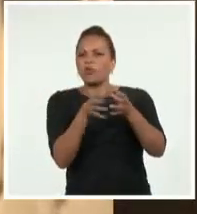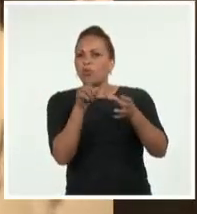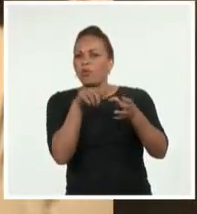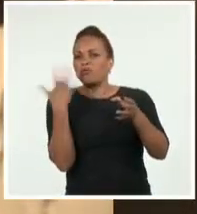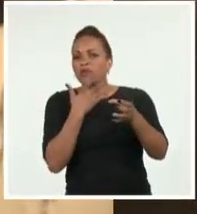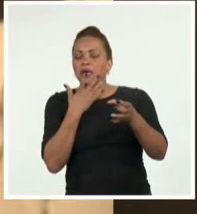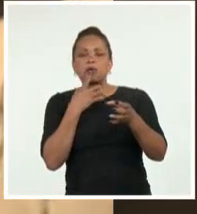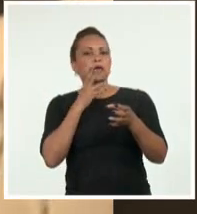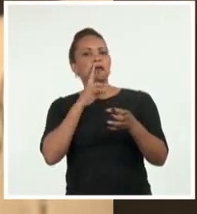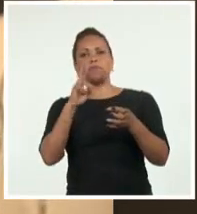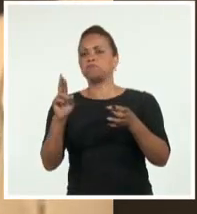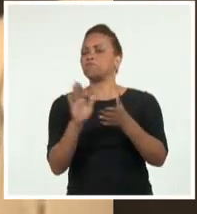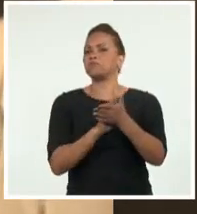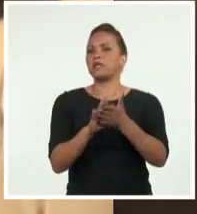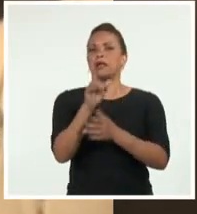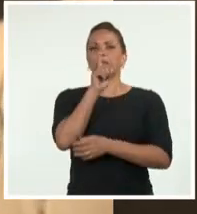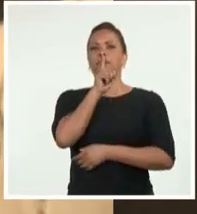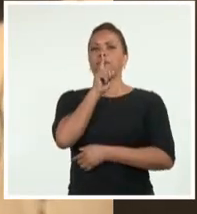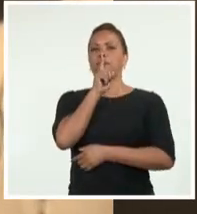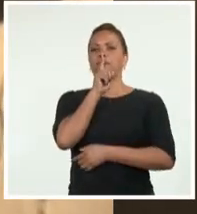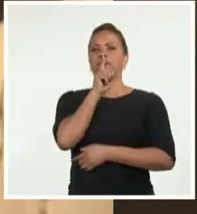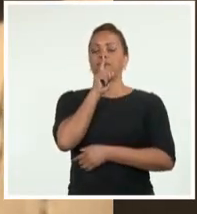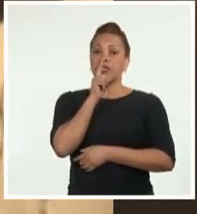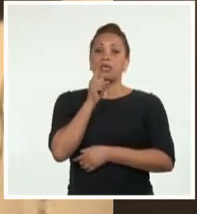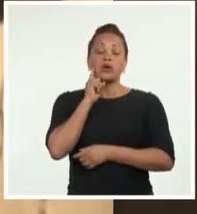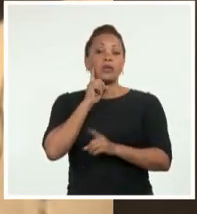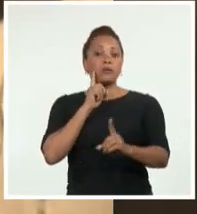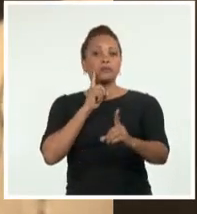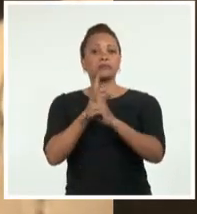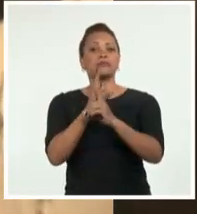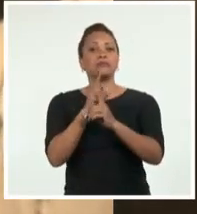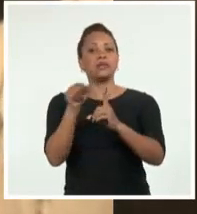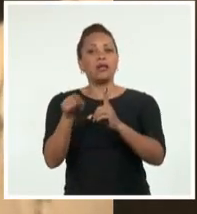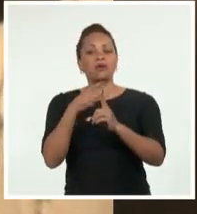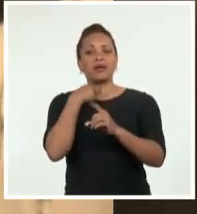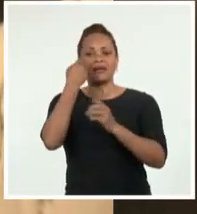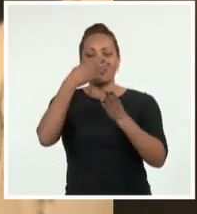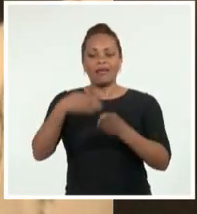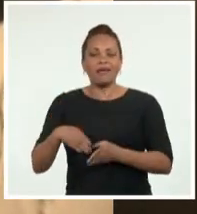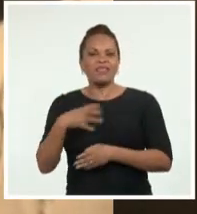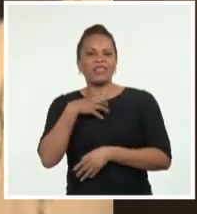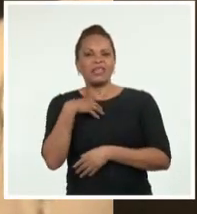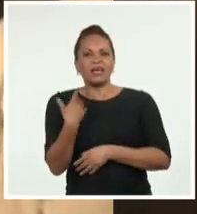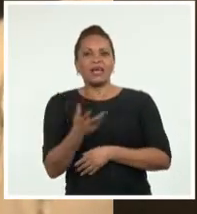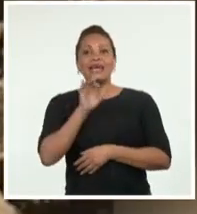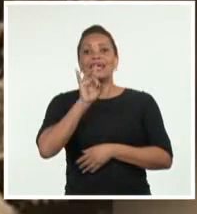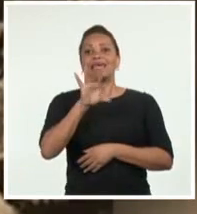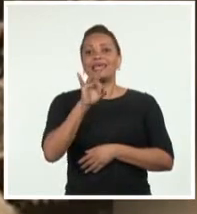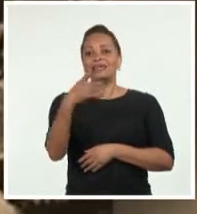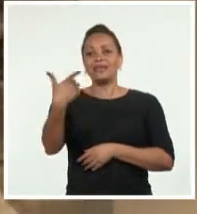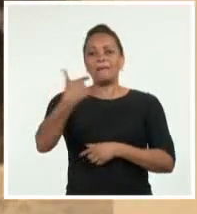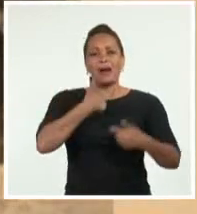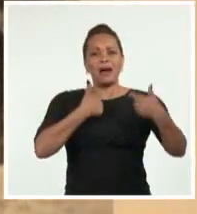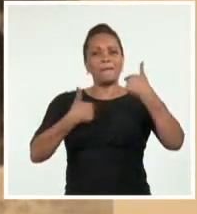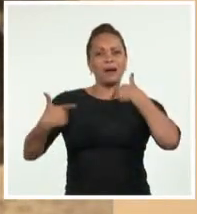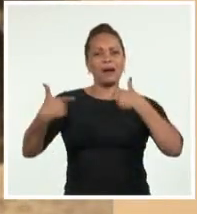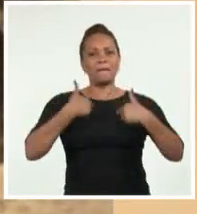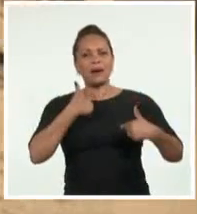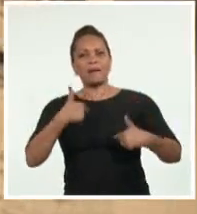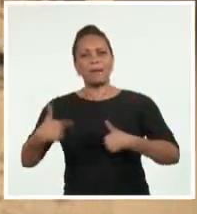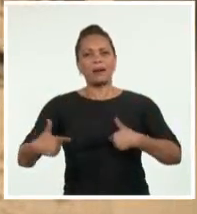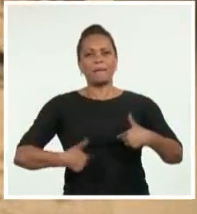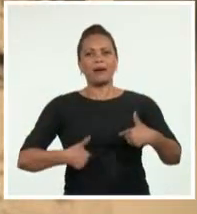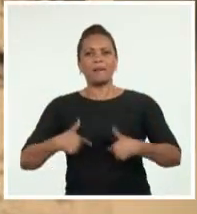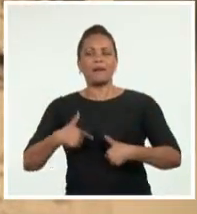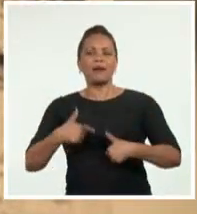obtener de él ni una sola palabra. Cuando lo encontraron, su cadáver presentaba 15 perforaciones producidas por armas de